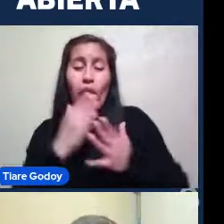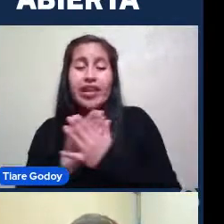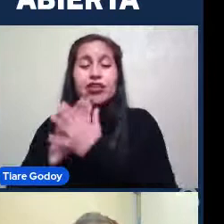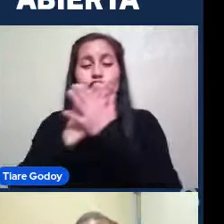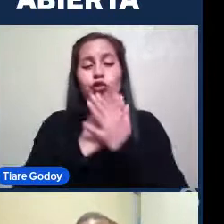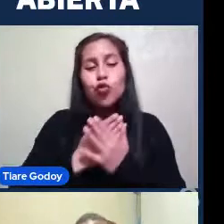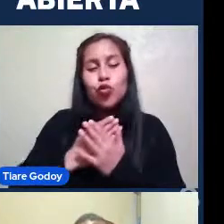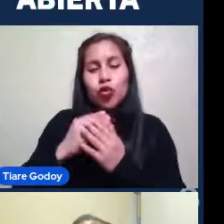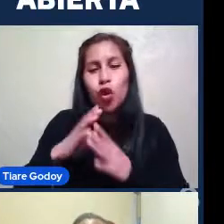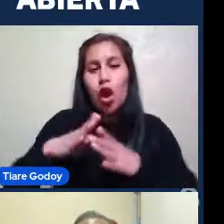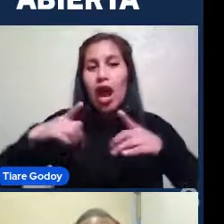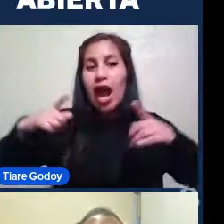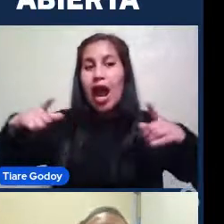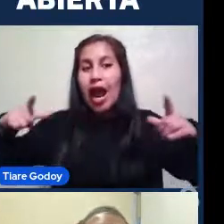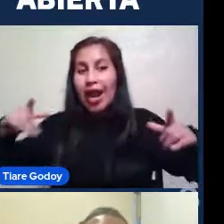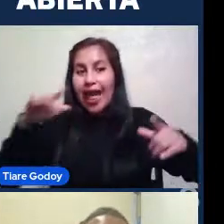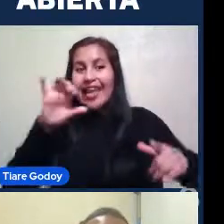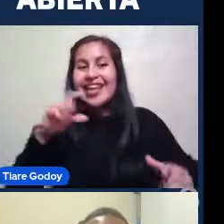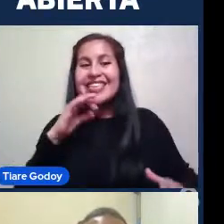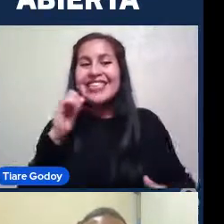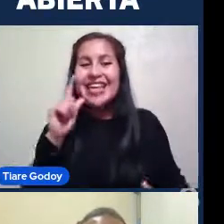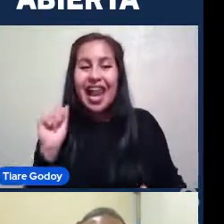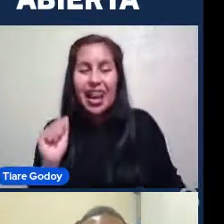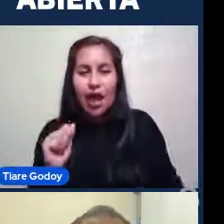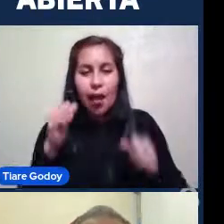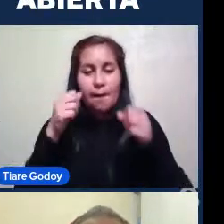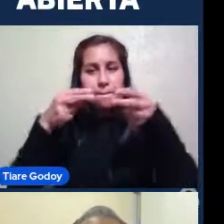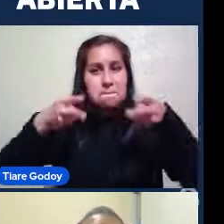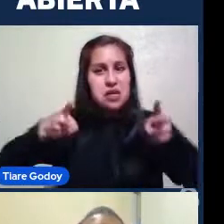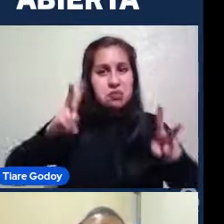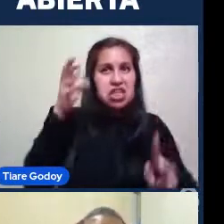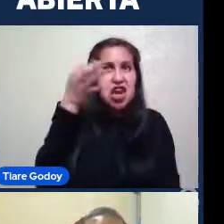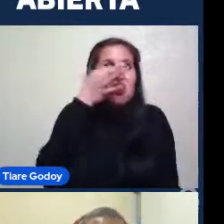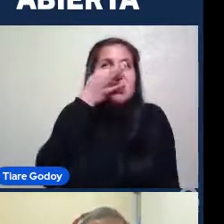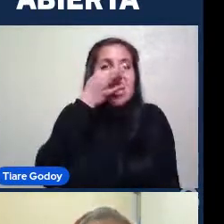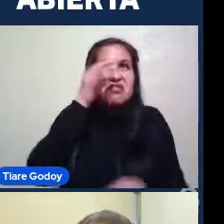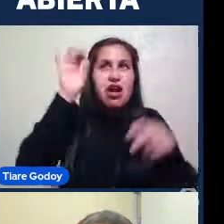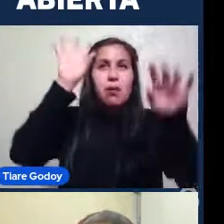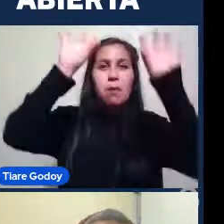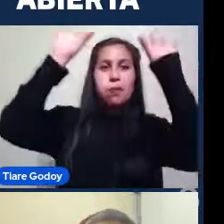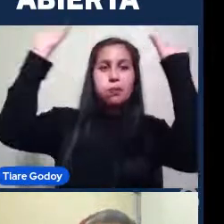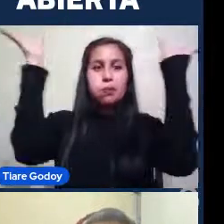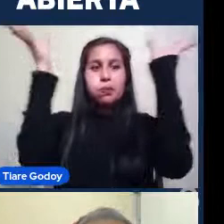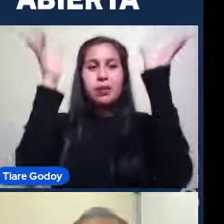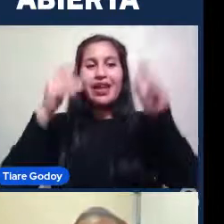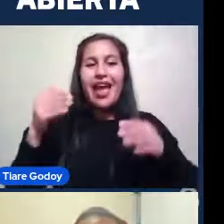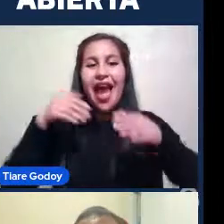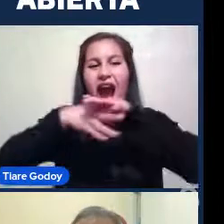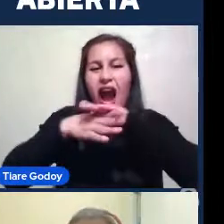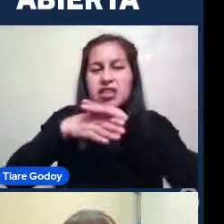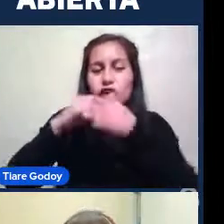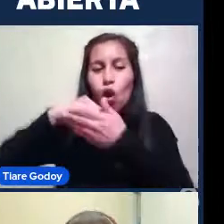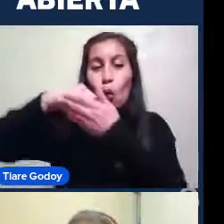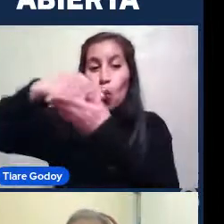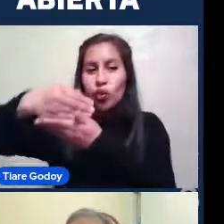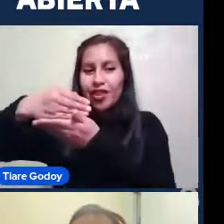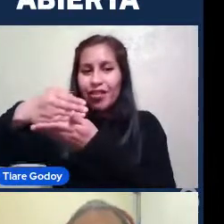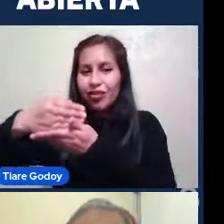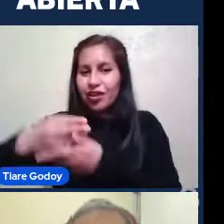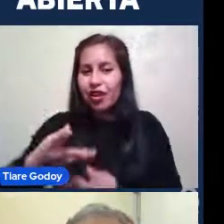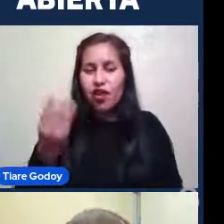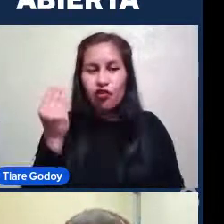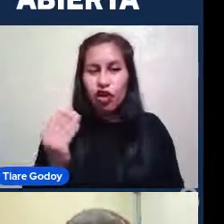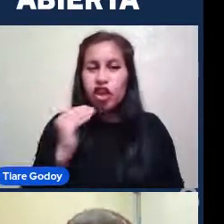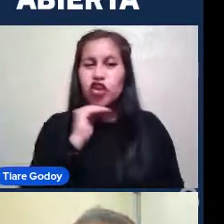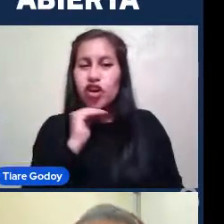Una gran cantidad De objetos Y como tenemos Acceso A computadores Muy poderosos Podemos analizar Esos